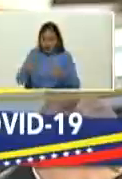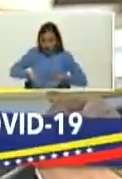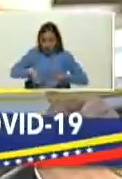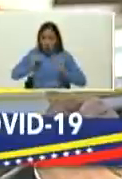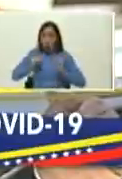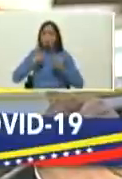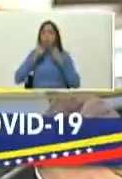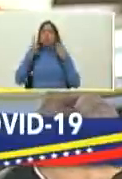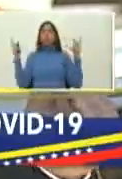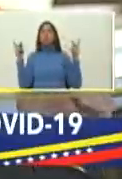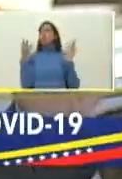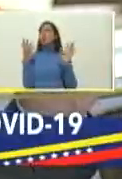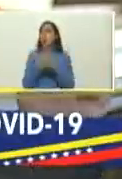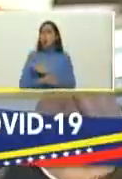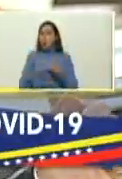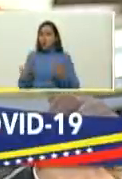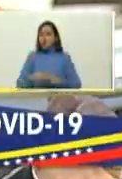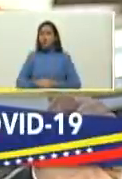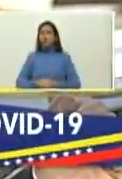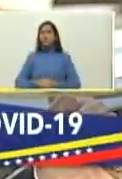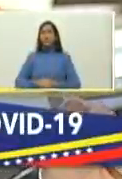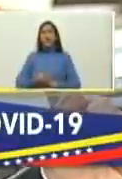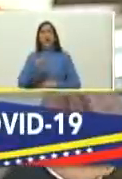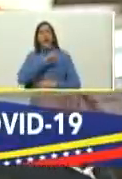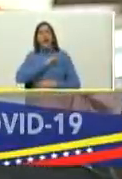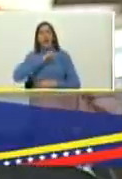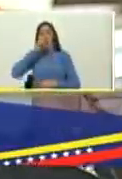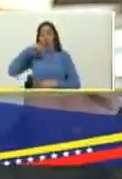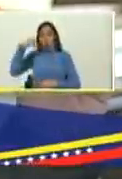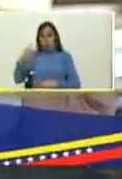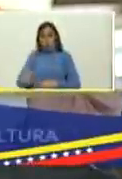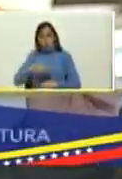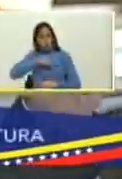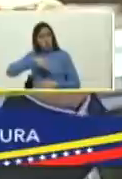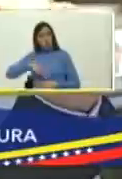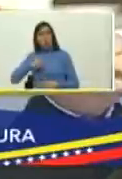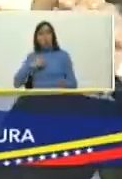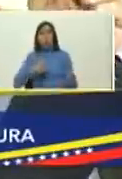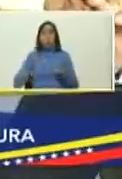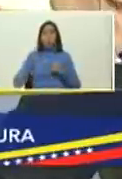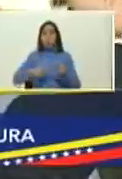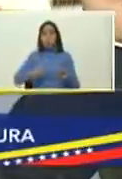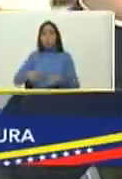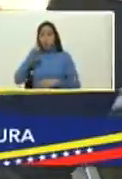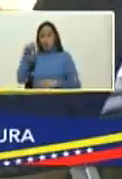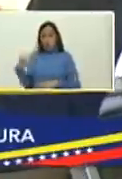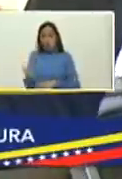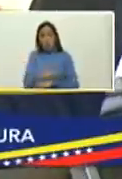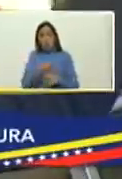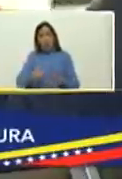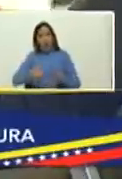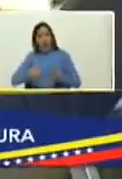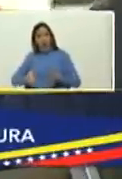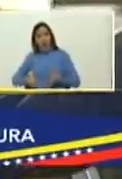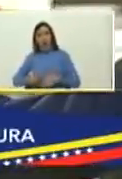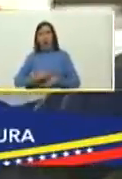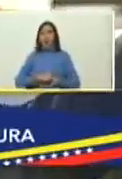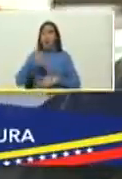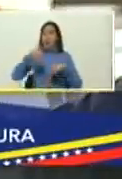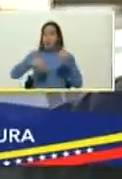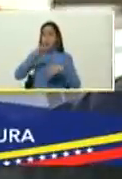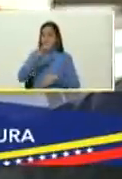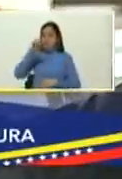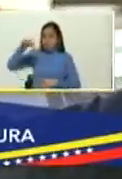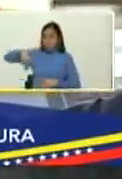públicamente para que a partir de enero nosotros podamos coordinar con los gobernadores que sean electos en las elecciones de este